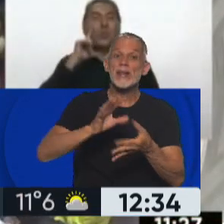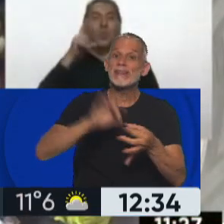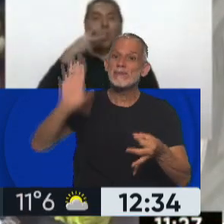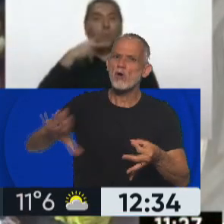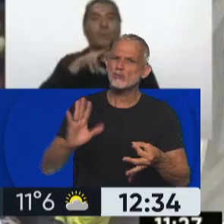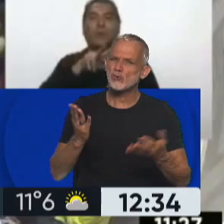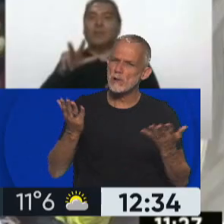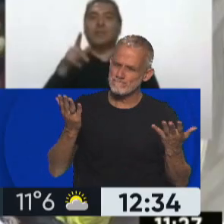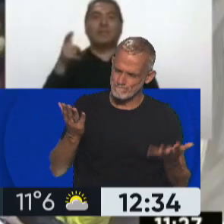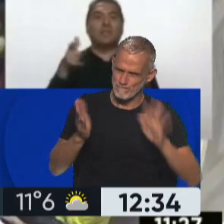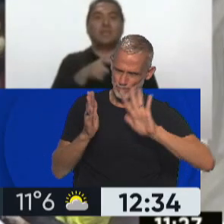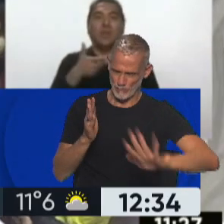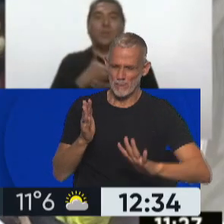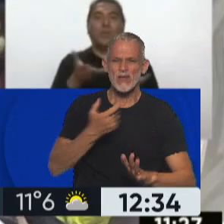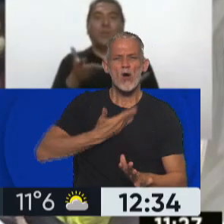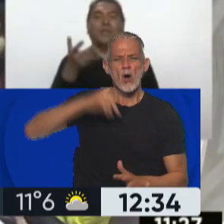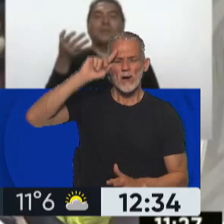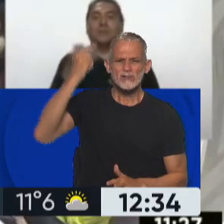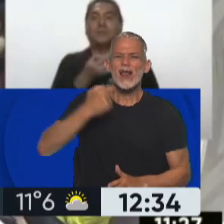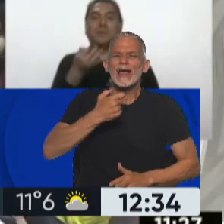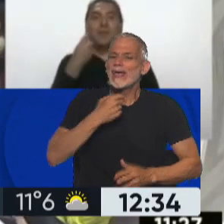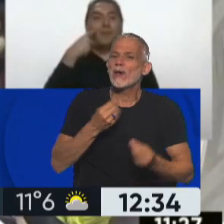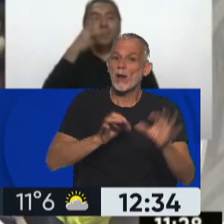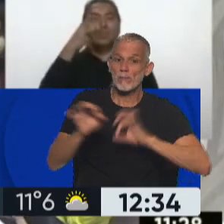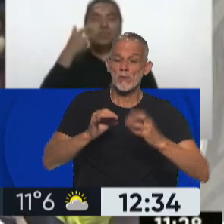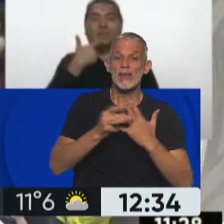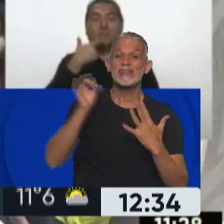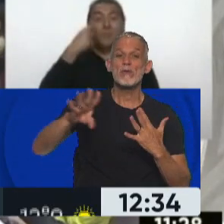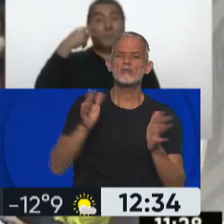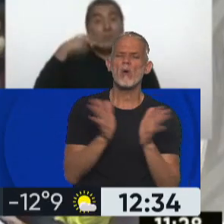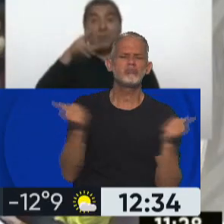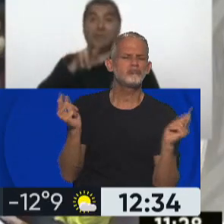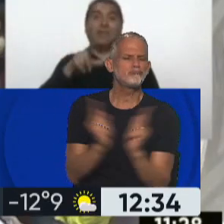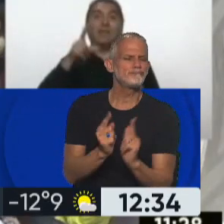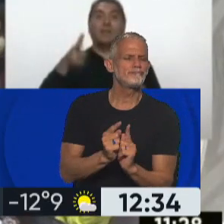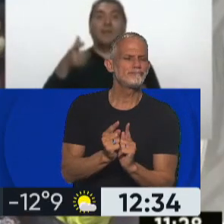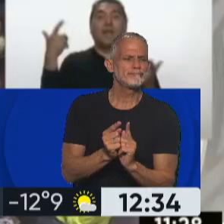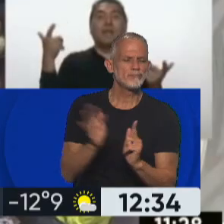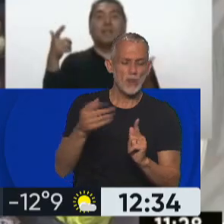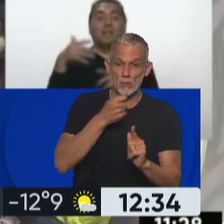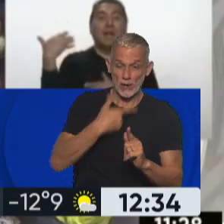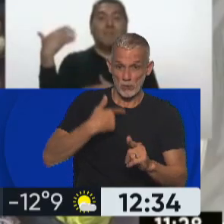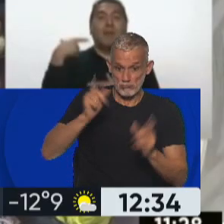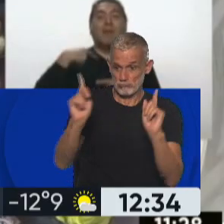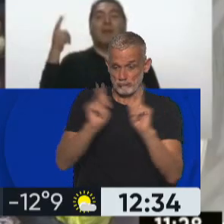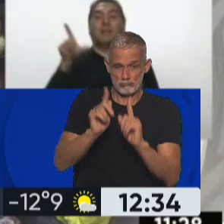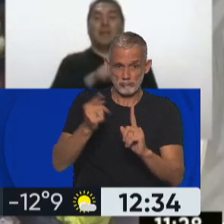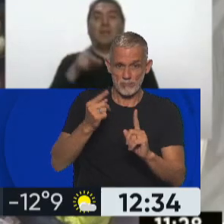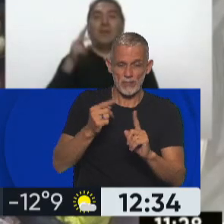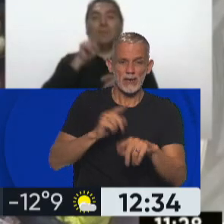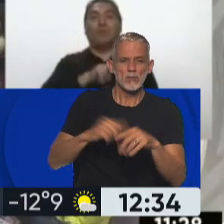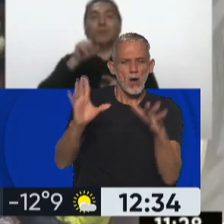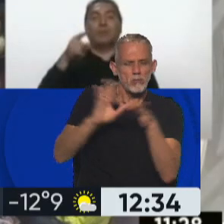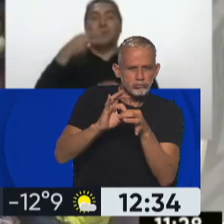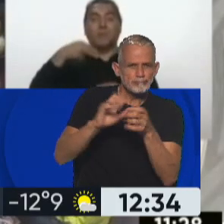¿Qué pasó? A ver, lo que quiere hacer el gobierno a partir de este proyecto es un divorcio exprés. ¿Qué quiere decir? Cuando uno establece un lazo